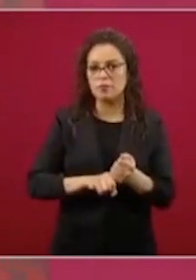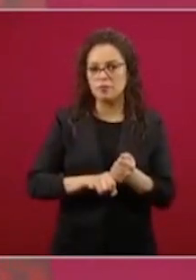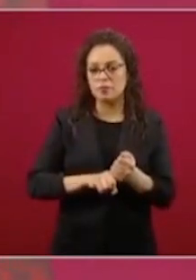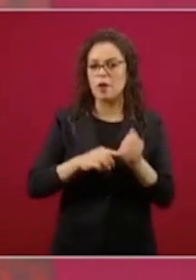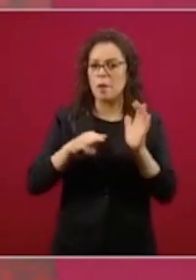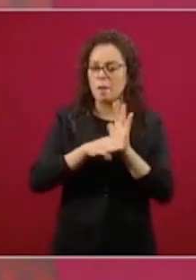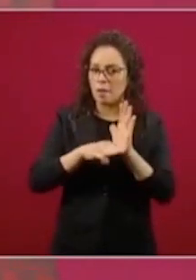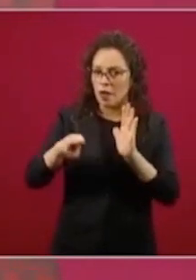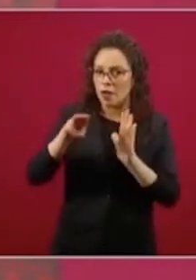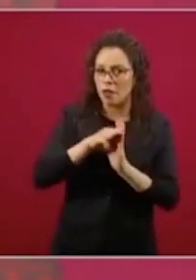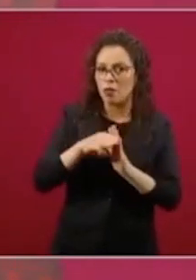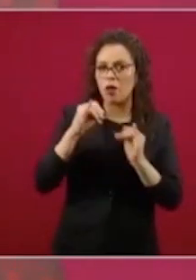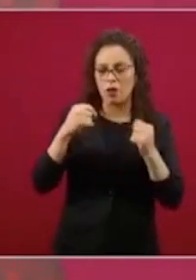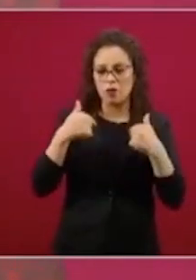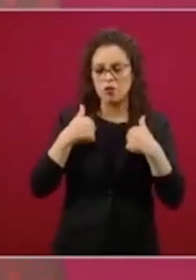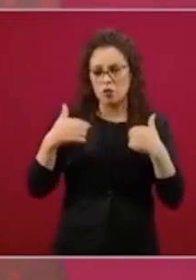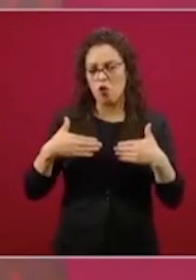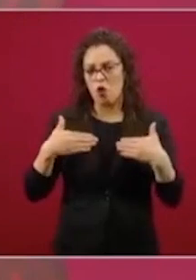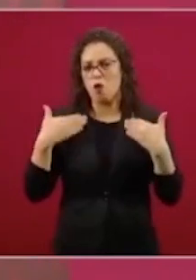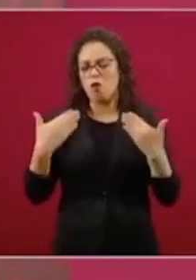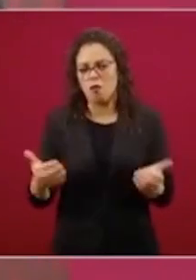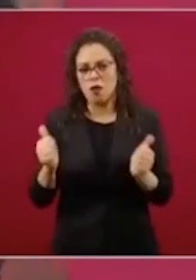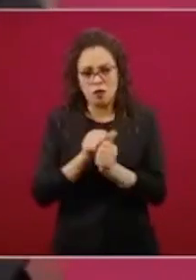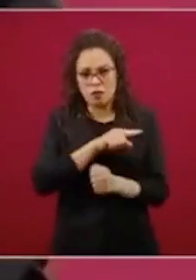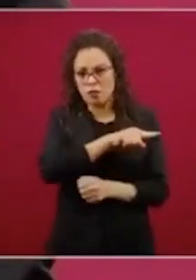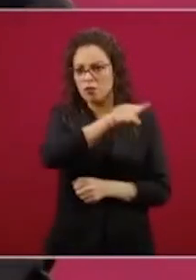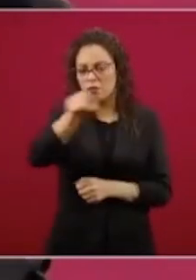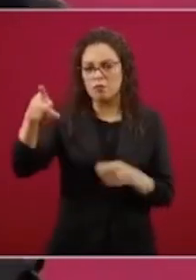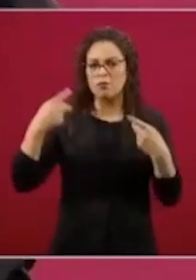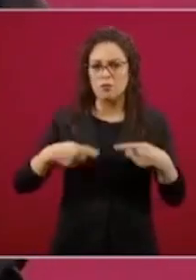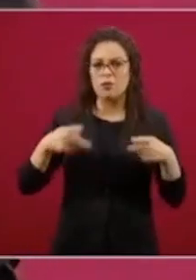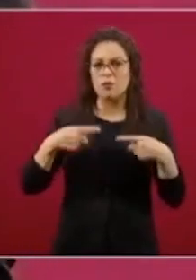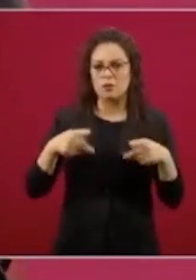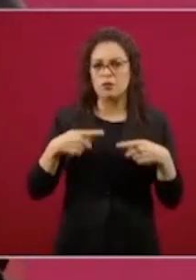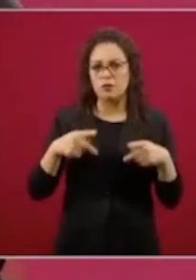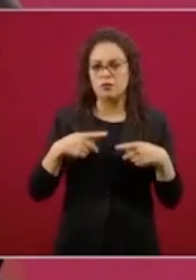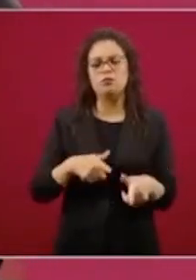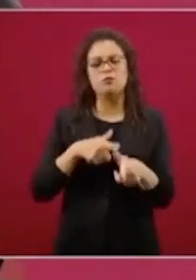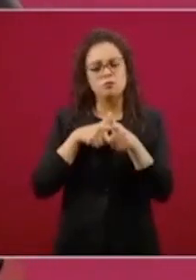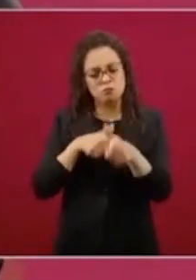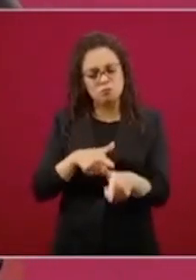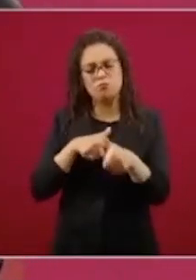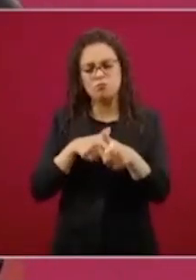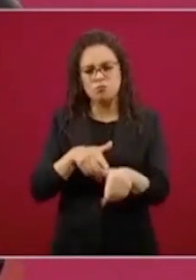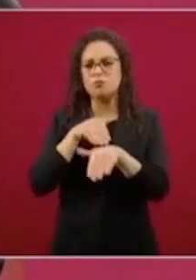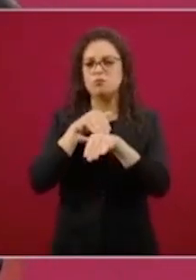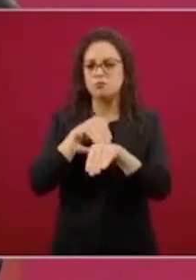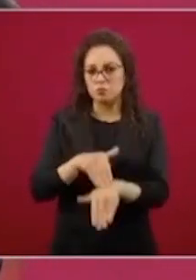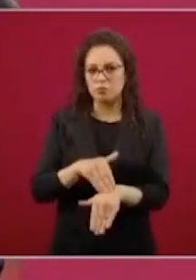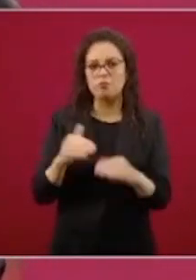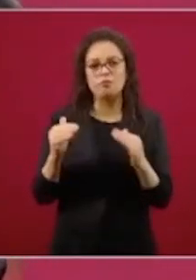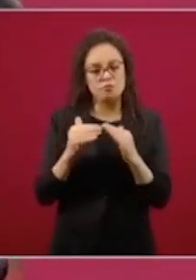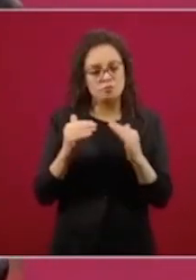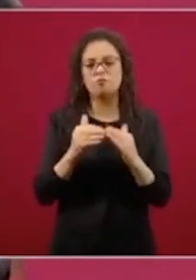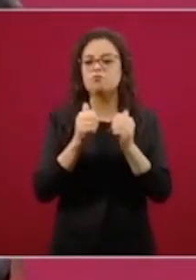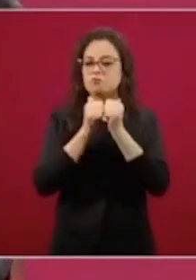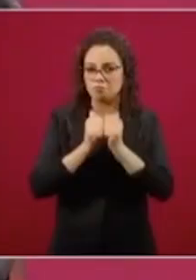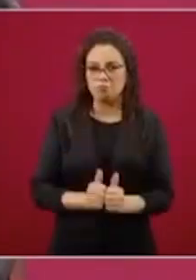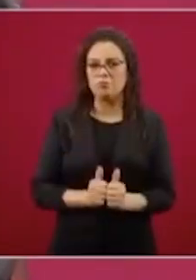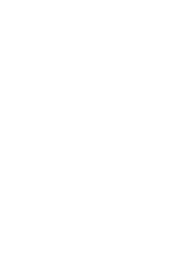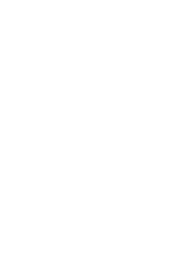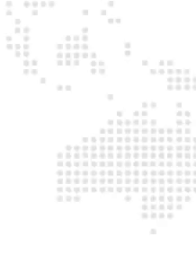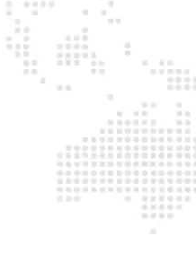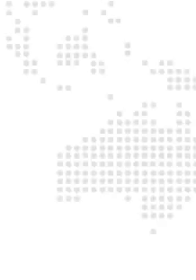de los ciudadanos que van a seguir ayudándonos, quedándonos todos en casa.